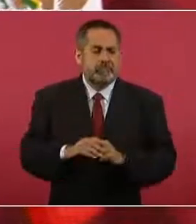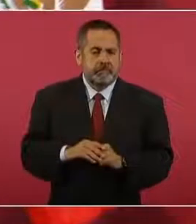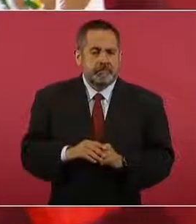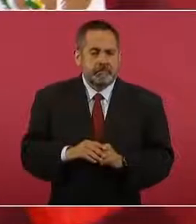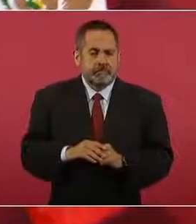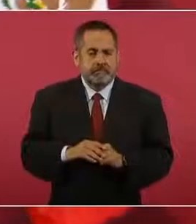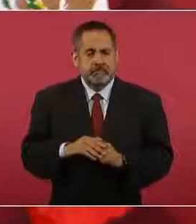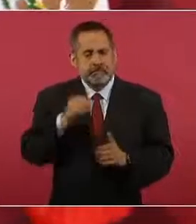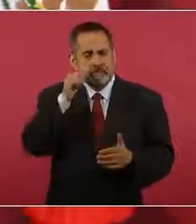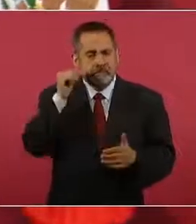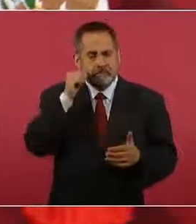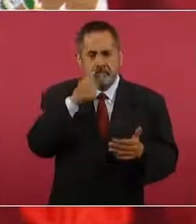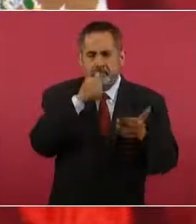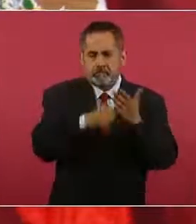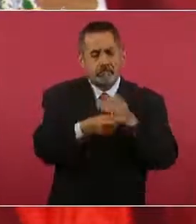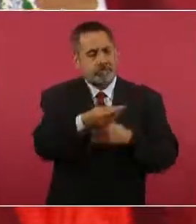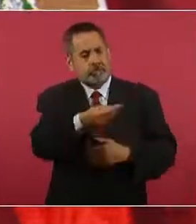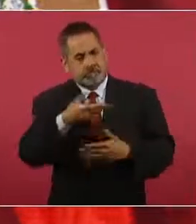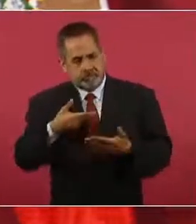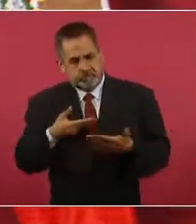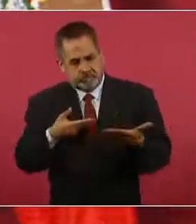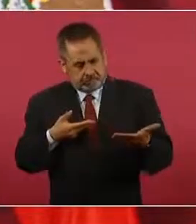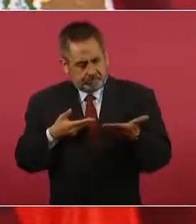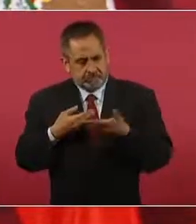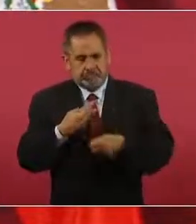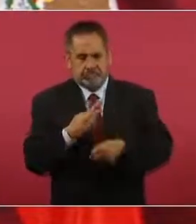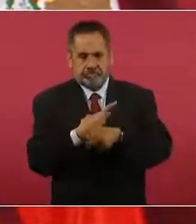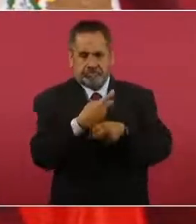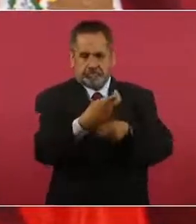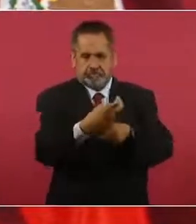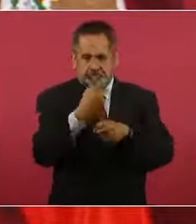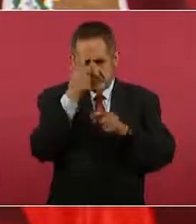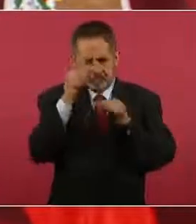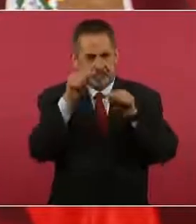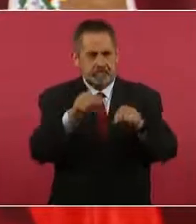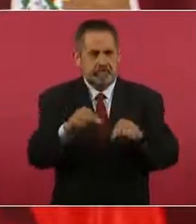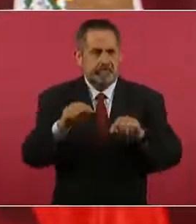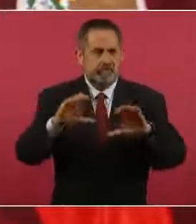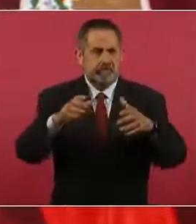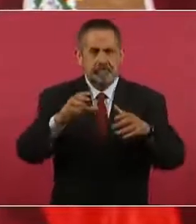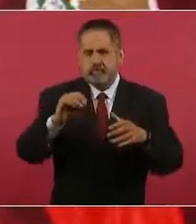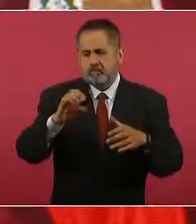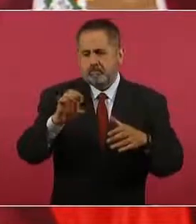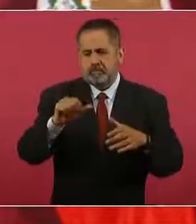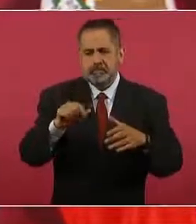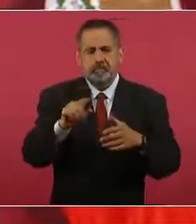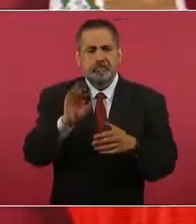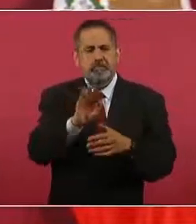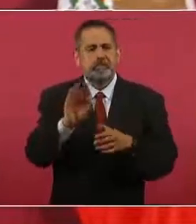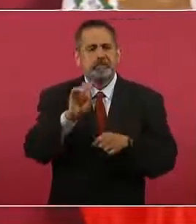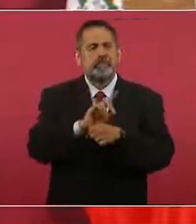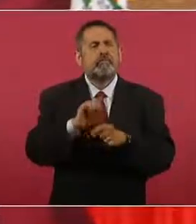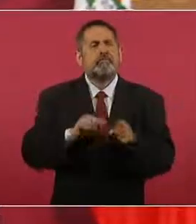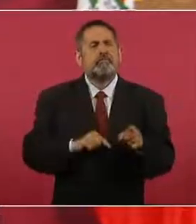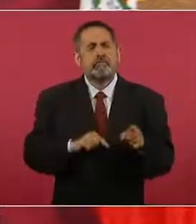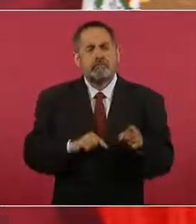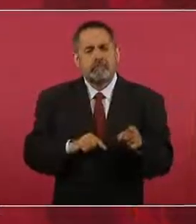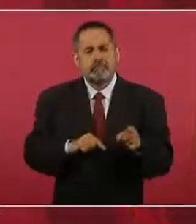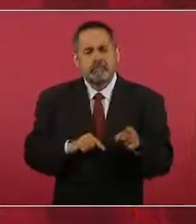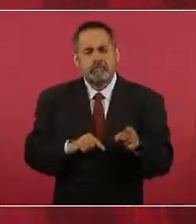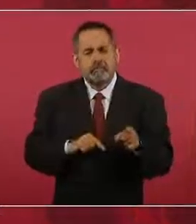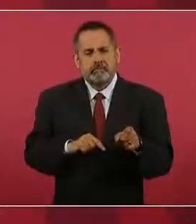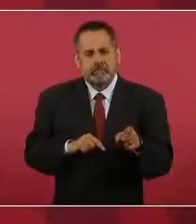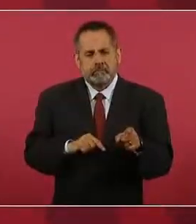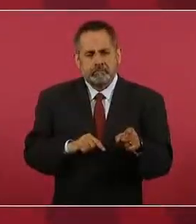¿Por llegó ayer la invitación, está fechada, como